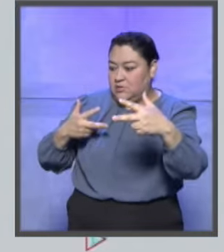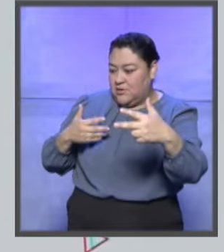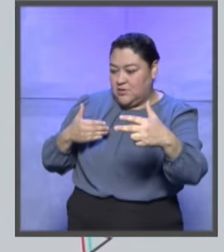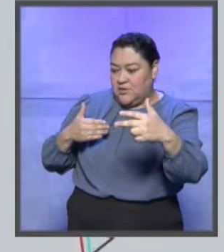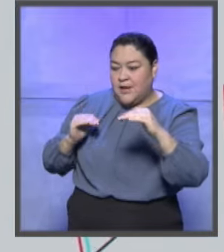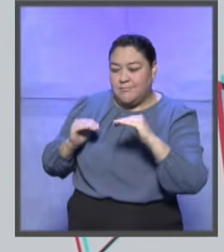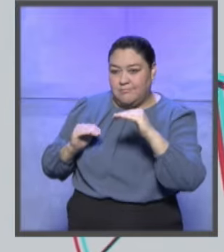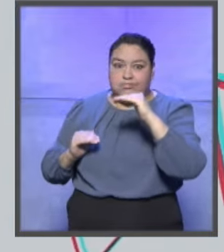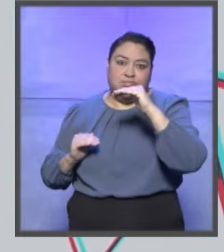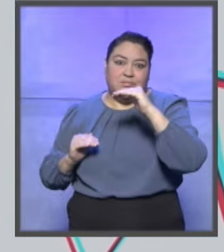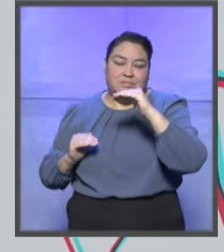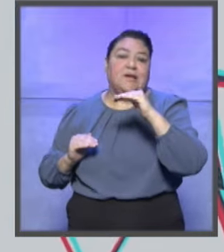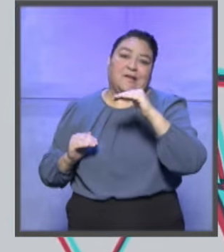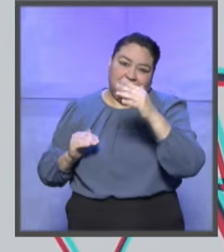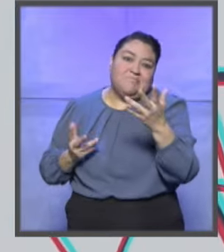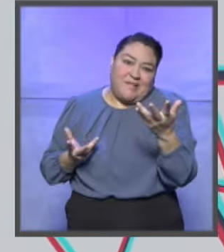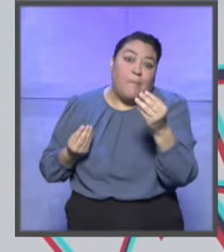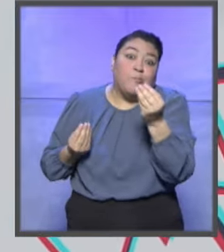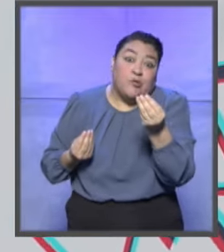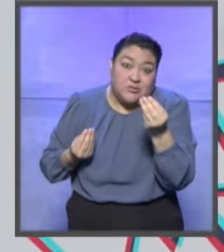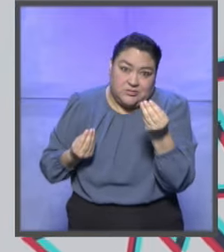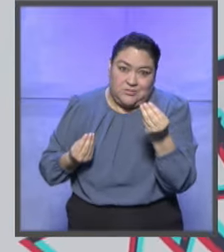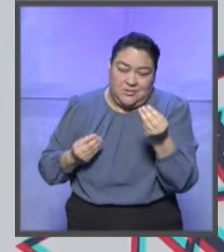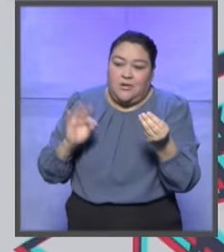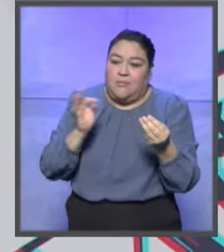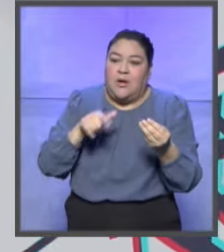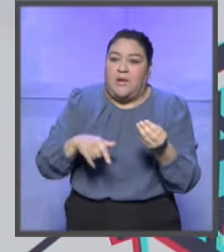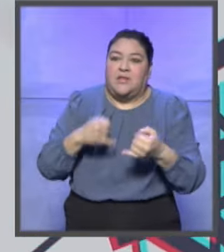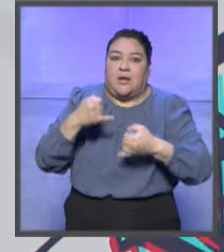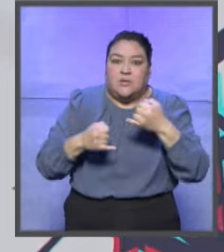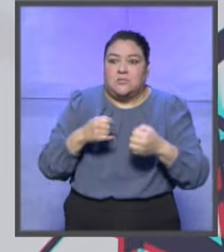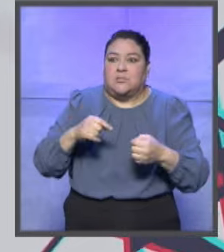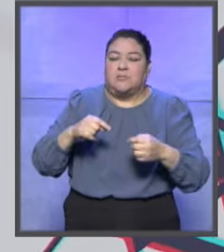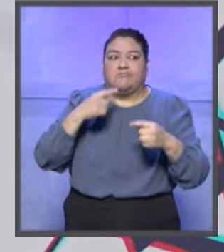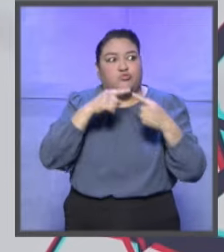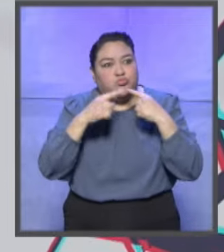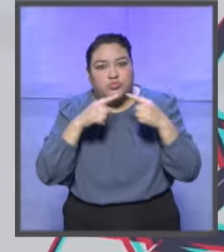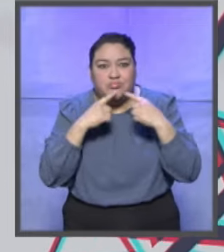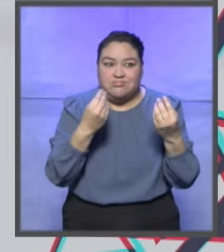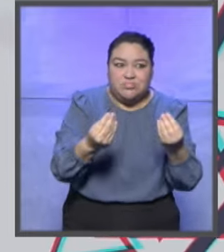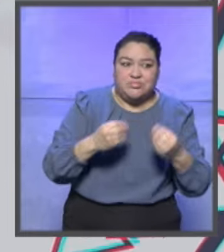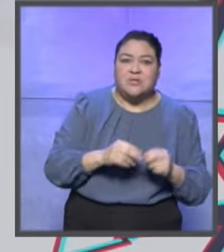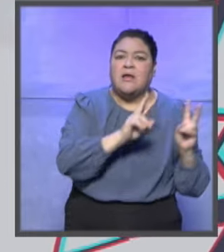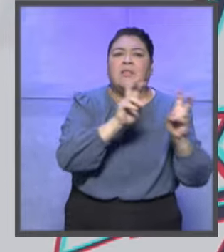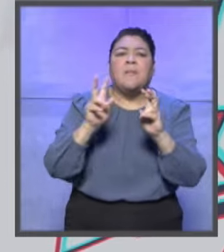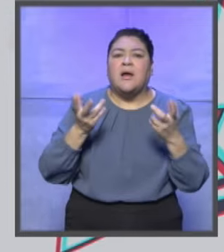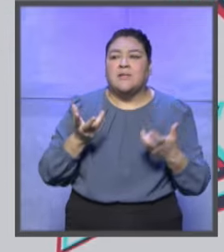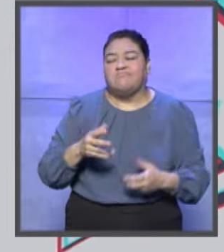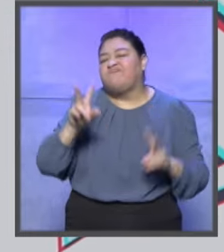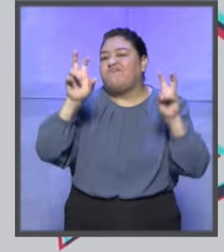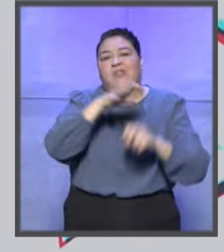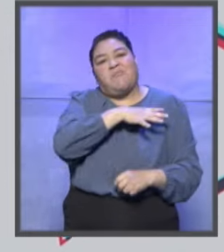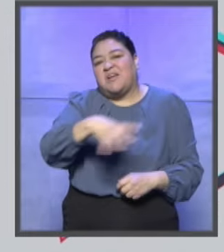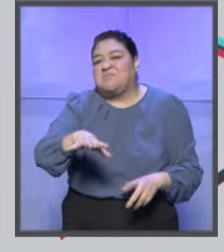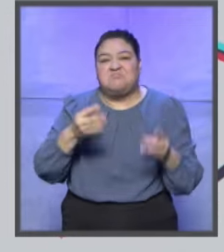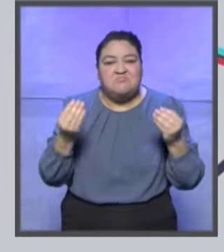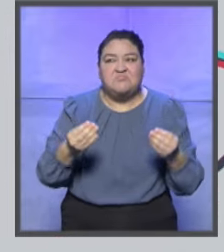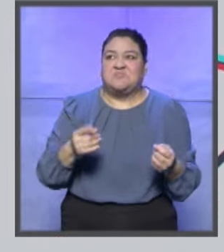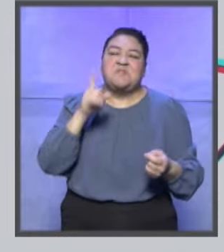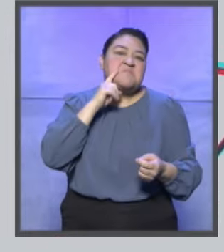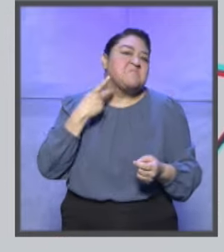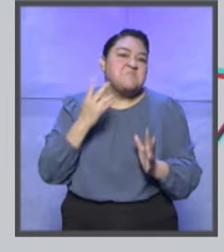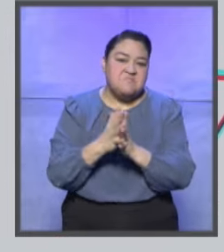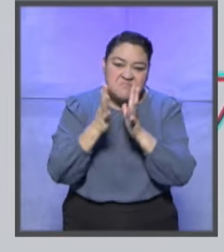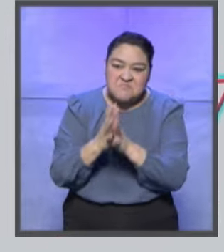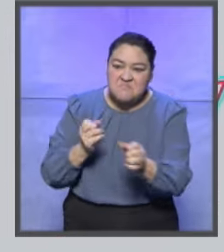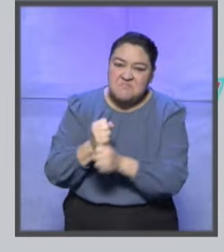fácil. Se dice fácil, pero es una cantidad muy grande. Ocho entidades, nada más. Ocho entidades. Y en todas, de todo. En todas, de todo, mucha violencia